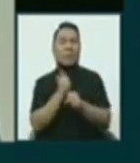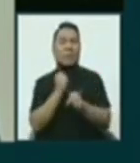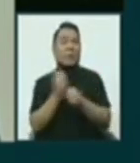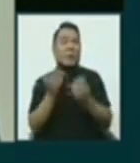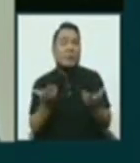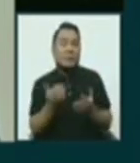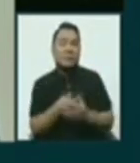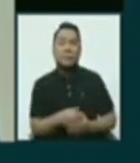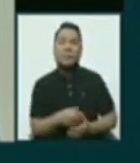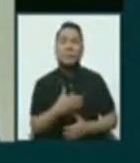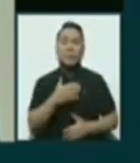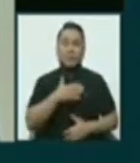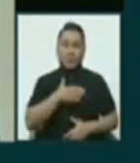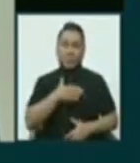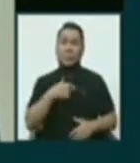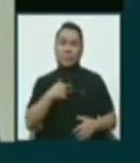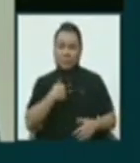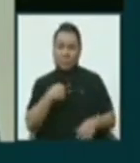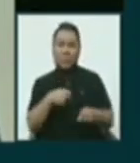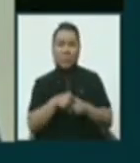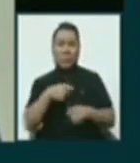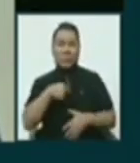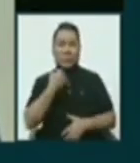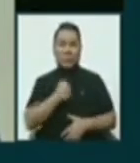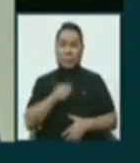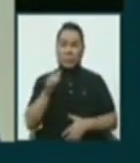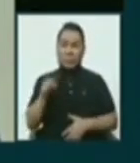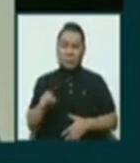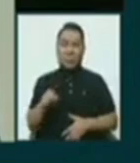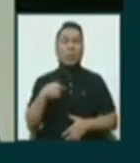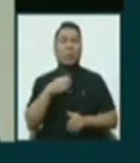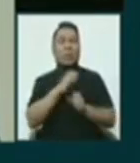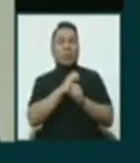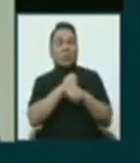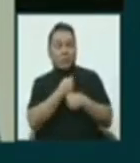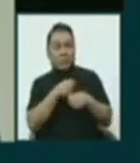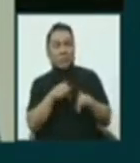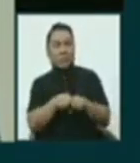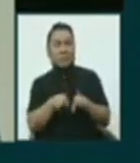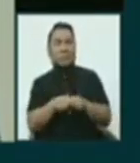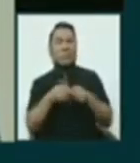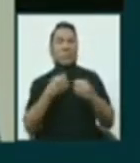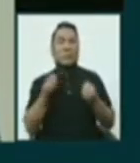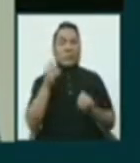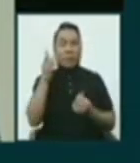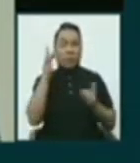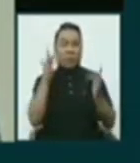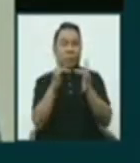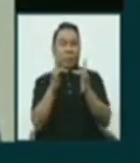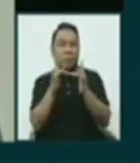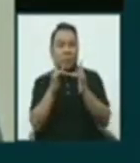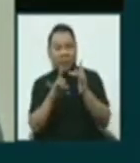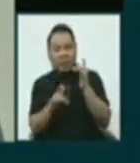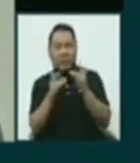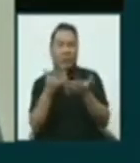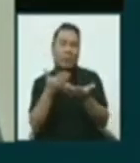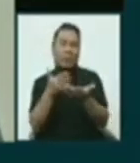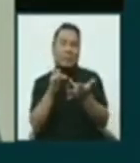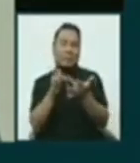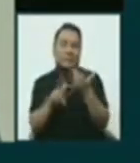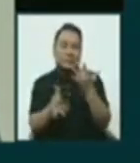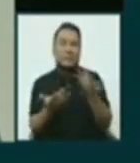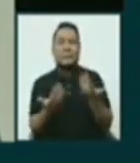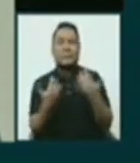Entonces, en carne propia yo tengo mis hijos y hemos sufrido, como dice, con la conectividad, con la Internet.